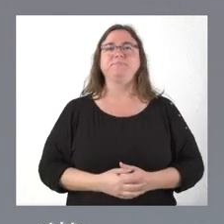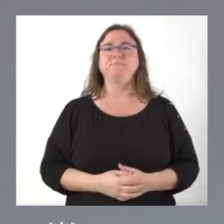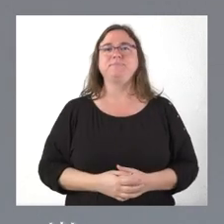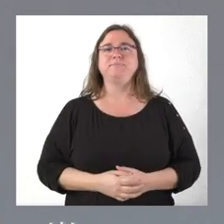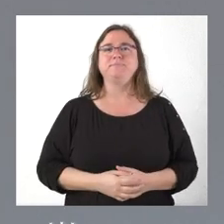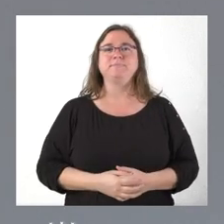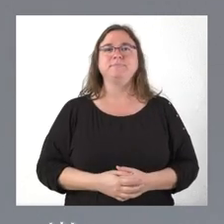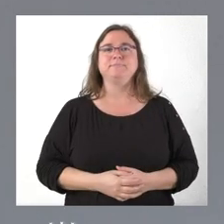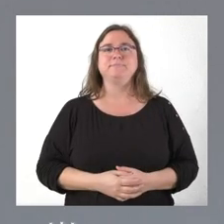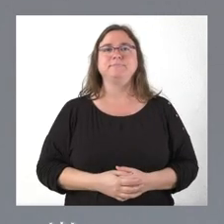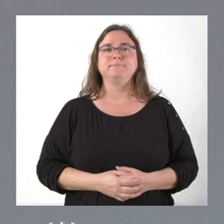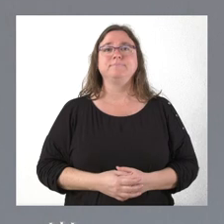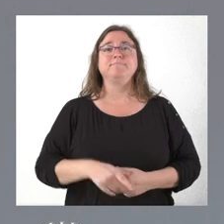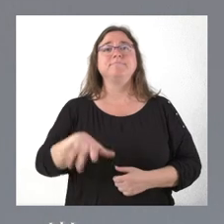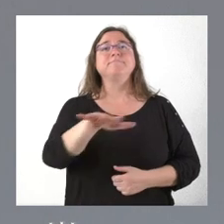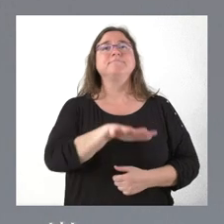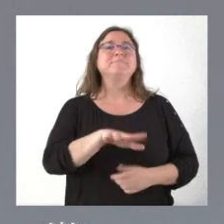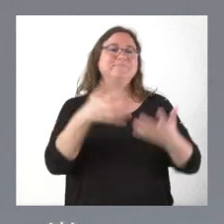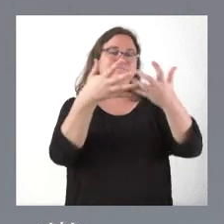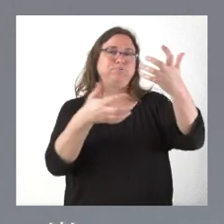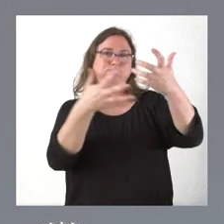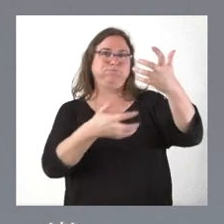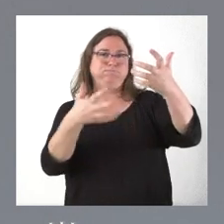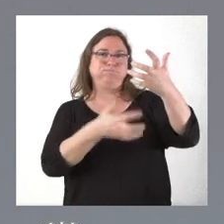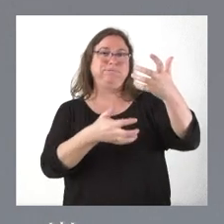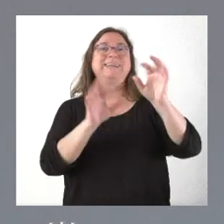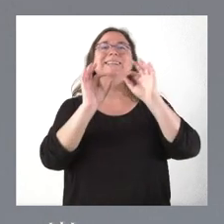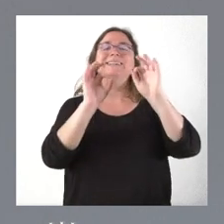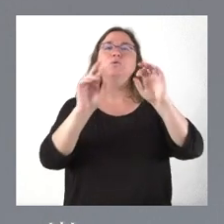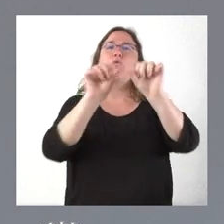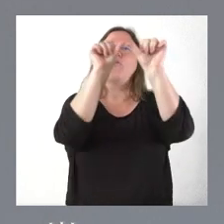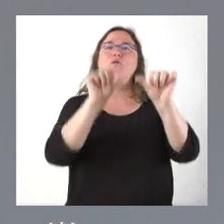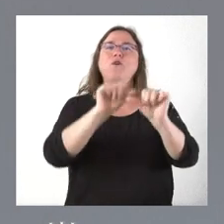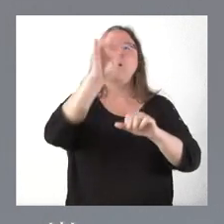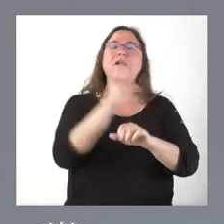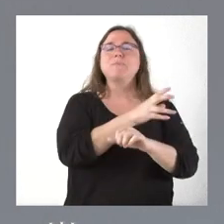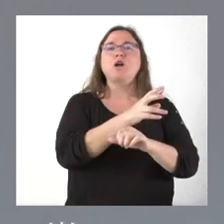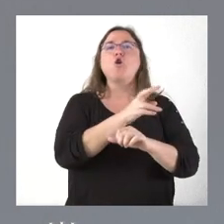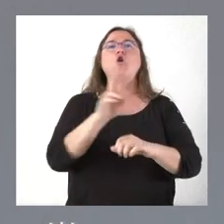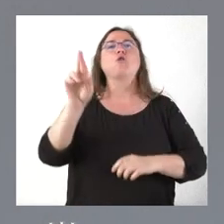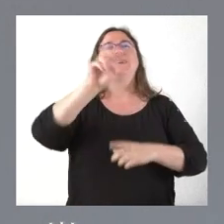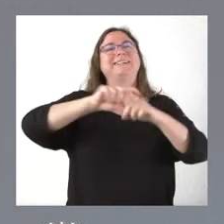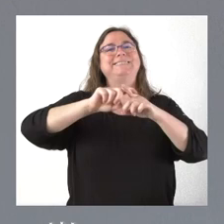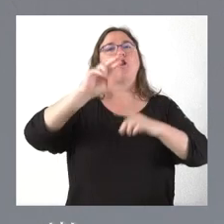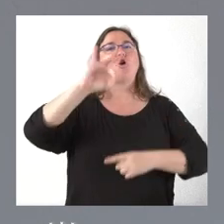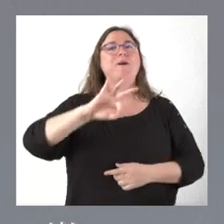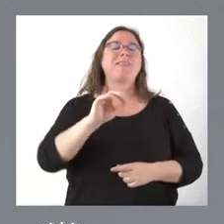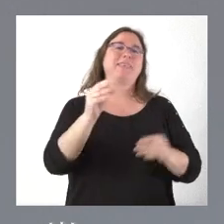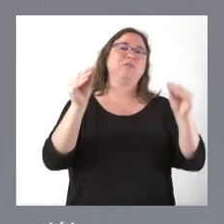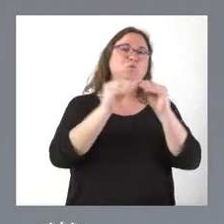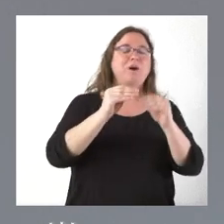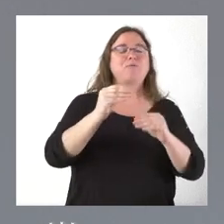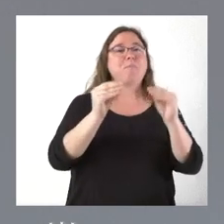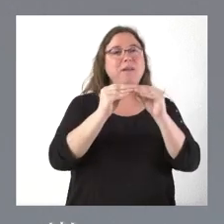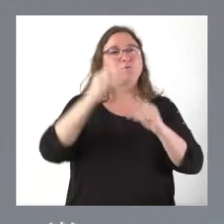de circa de San Vicente, ahí tiene usted la estructura del romance, sujeto, verbo y predicado, y esto está fechado